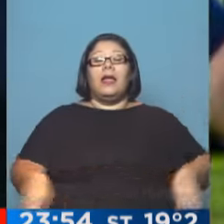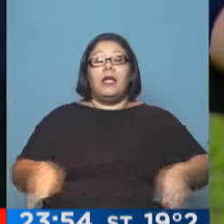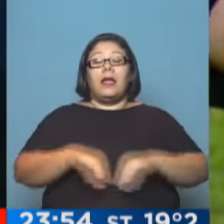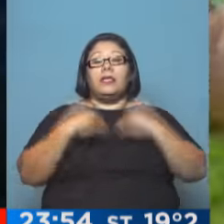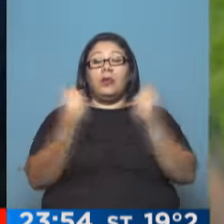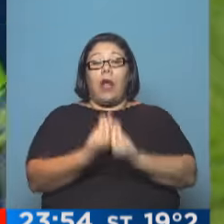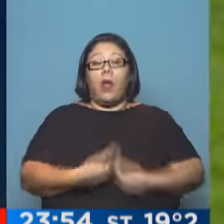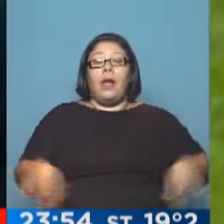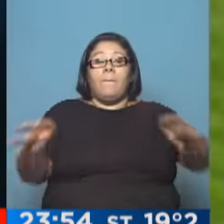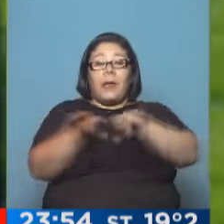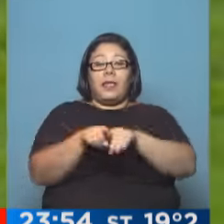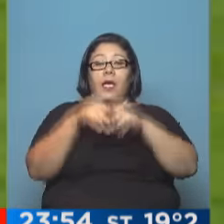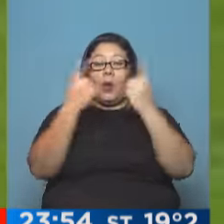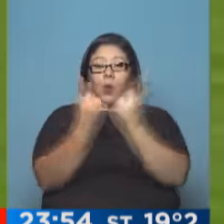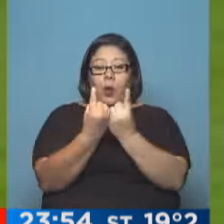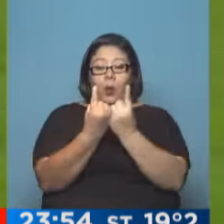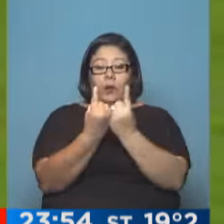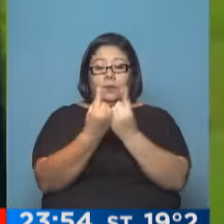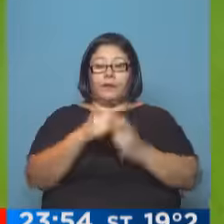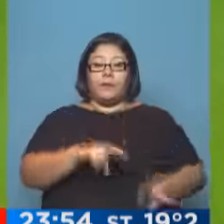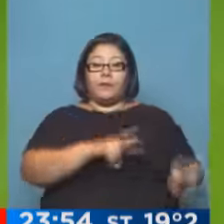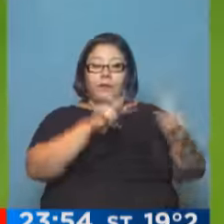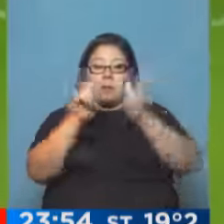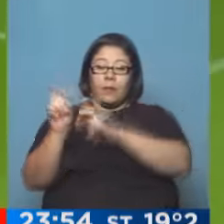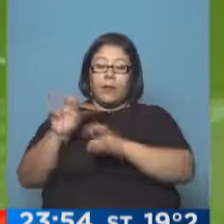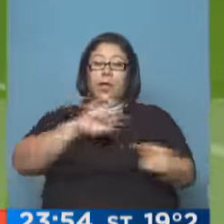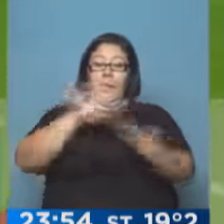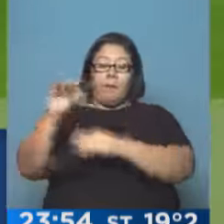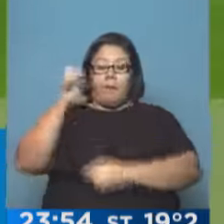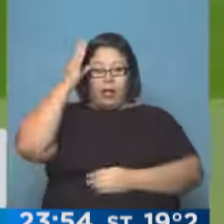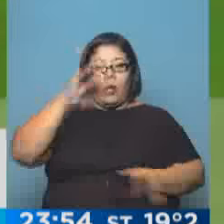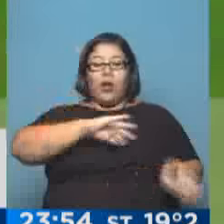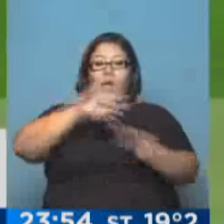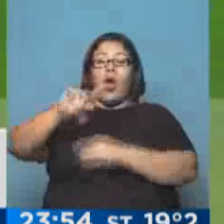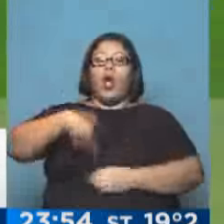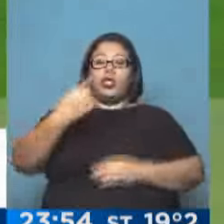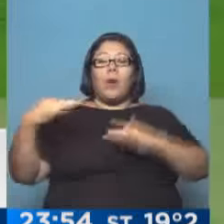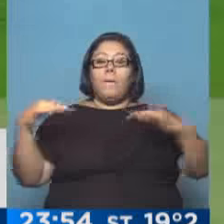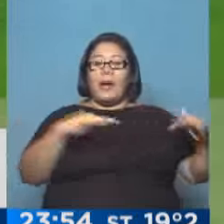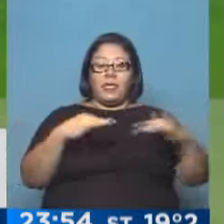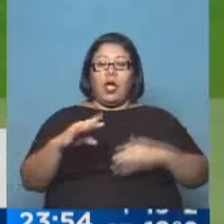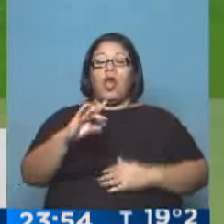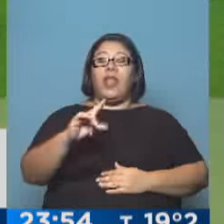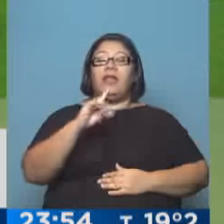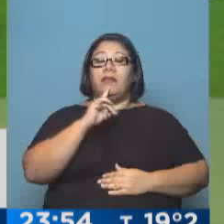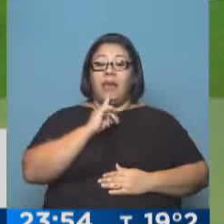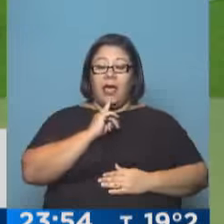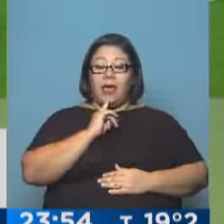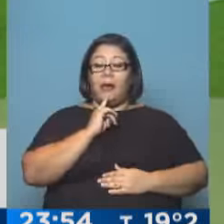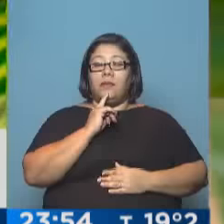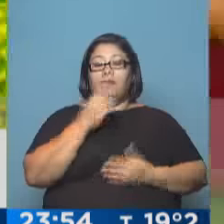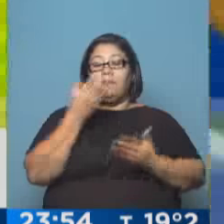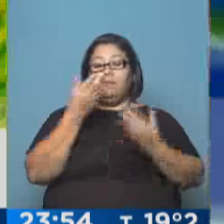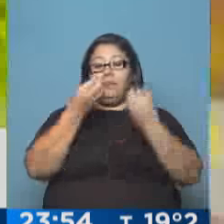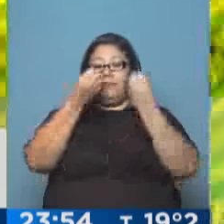vamos ahora a otro de los partidos que ha tenido esta jornada y que ha dejado un técnico menos en la primera división del fútbol argentino.